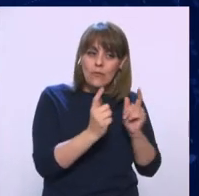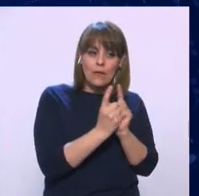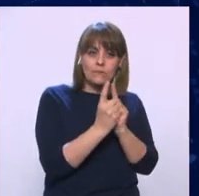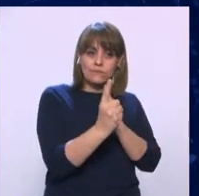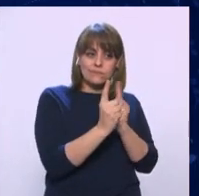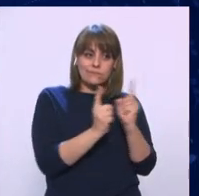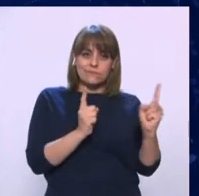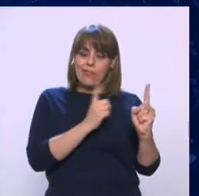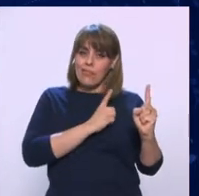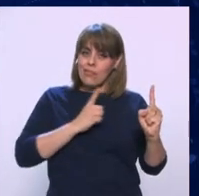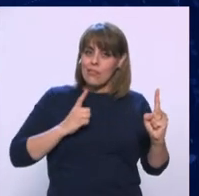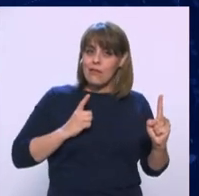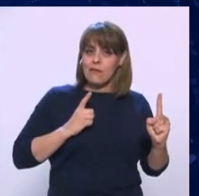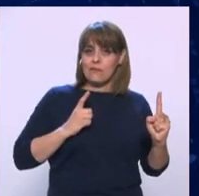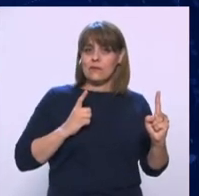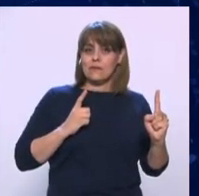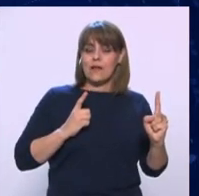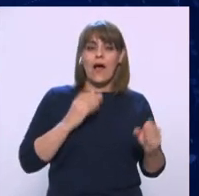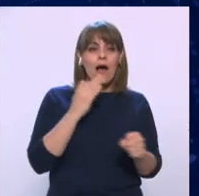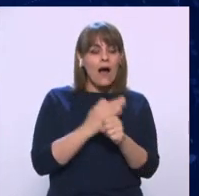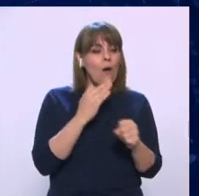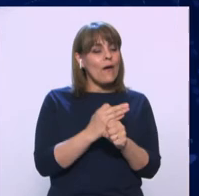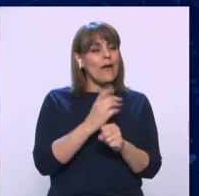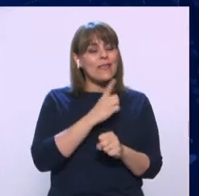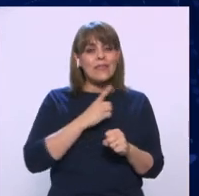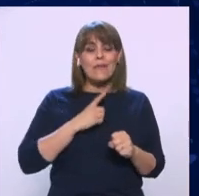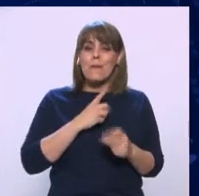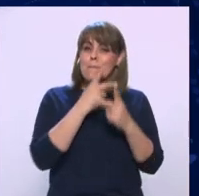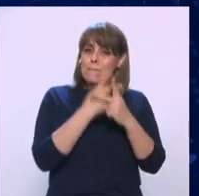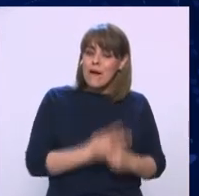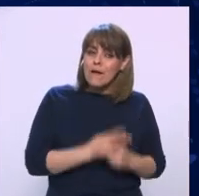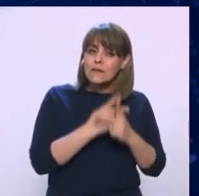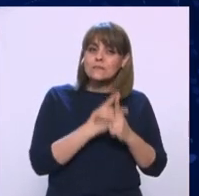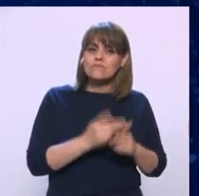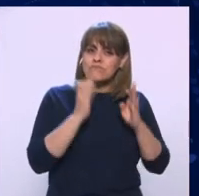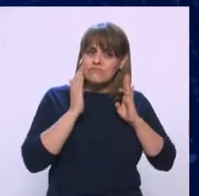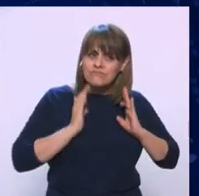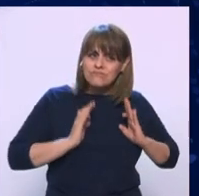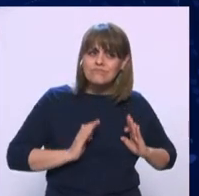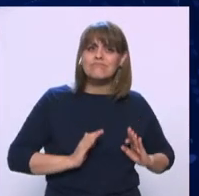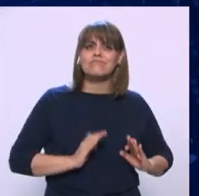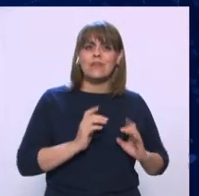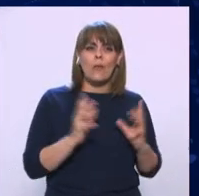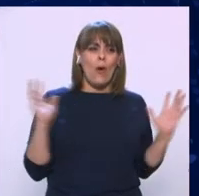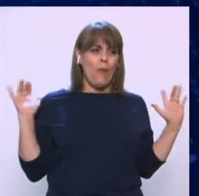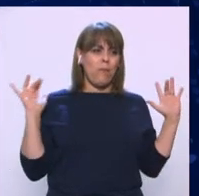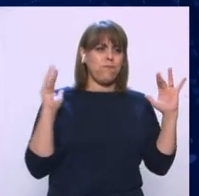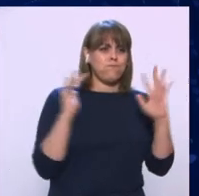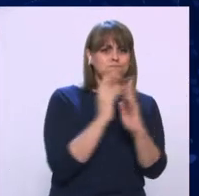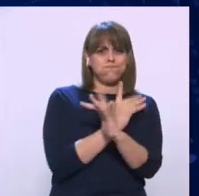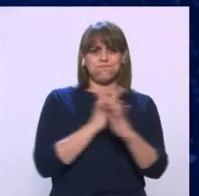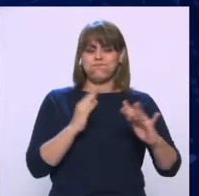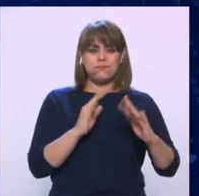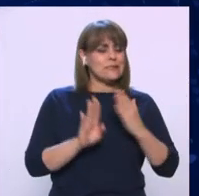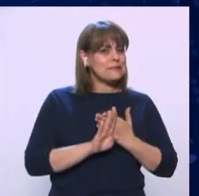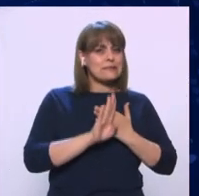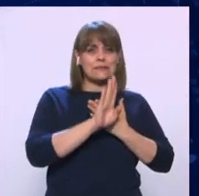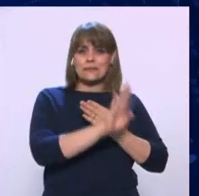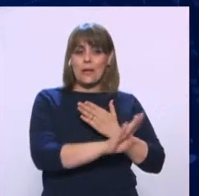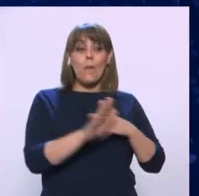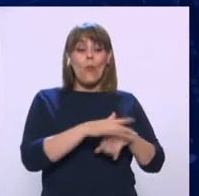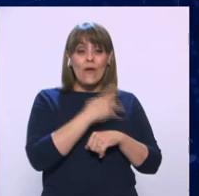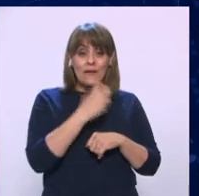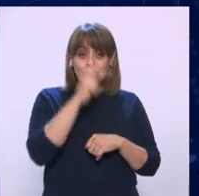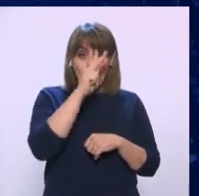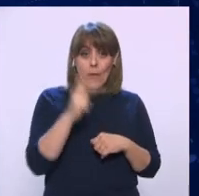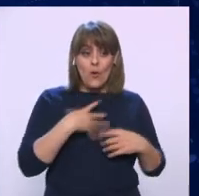distancia Es momento De prudencia Dijo De mantener la calma Y de evitar aglomeraciones Pues estas Sin duda Incrementan